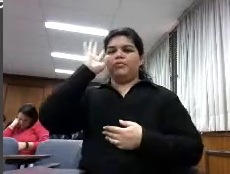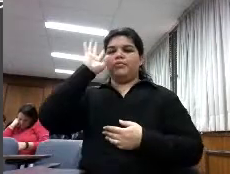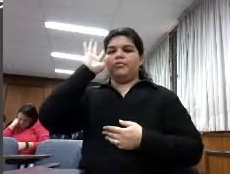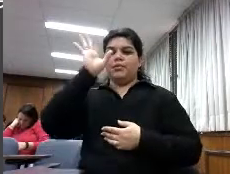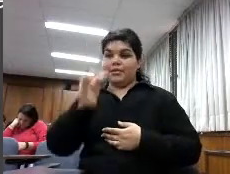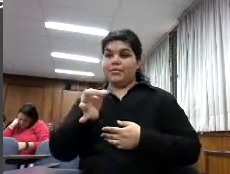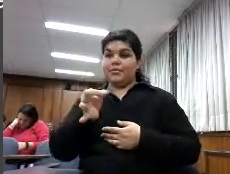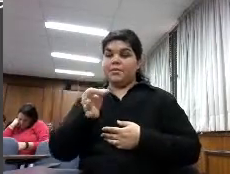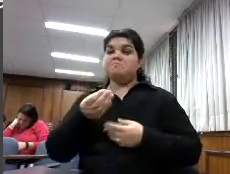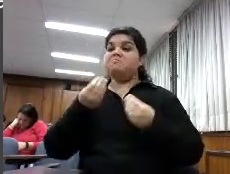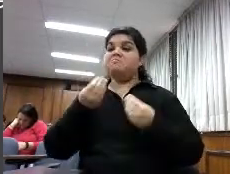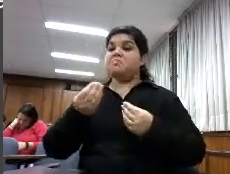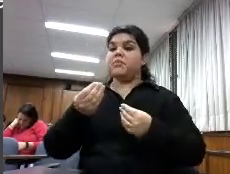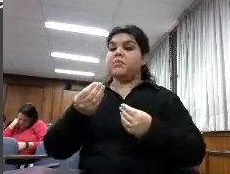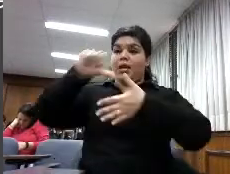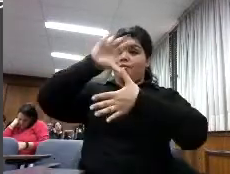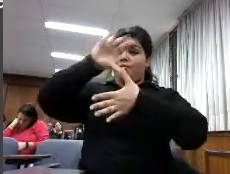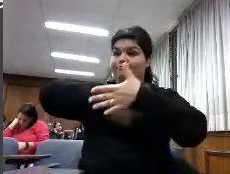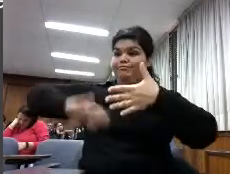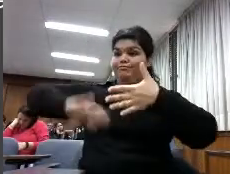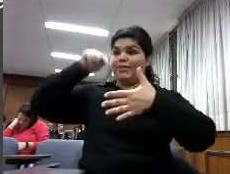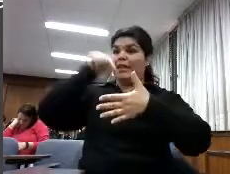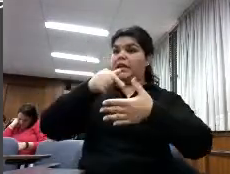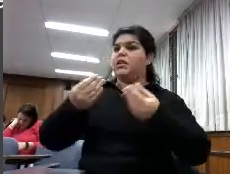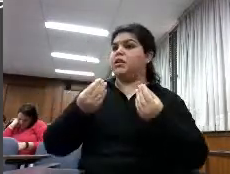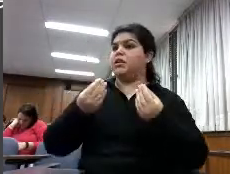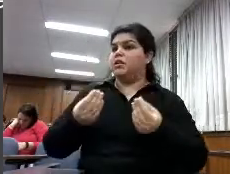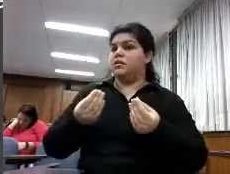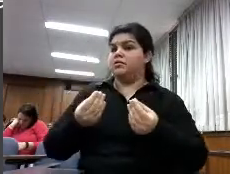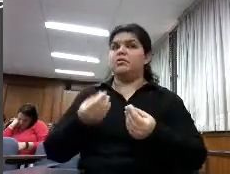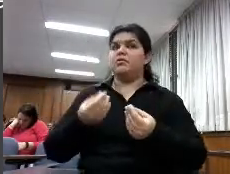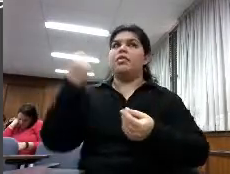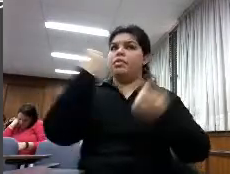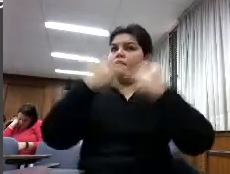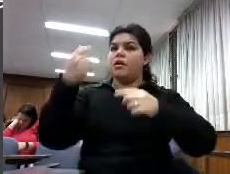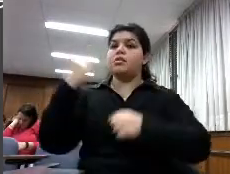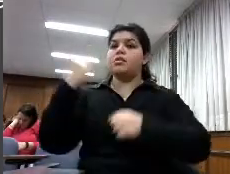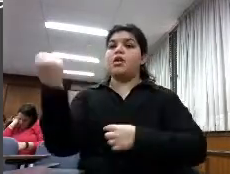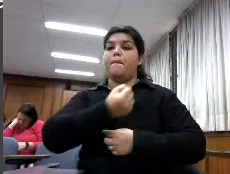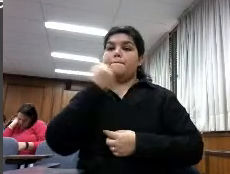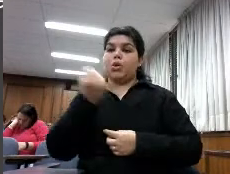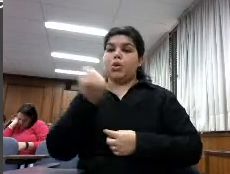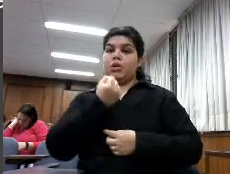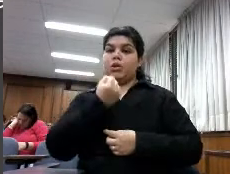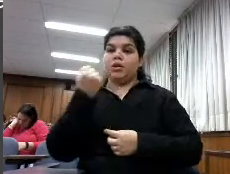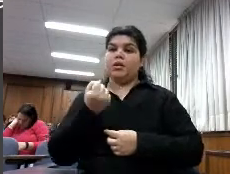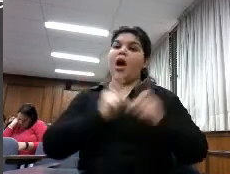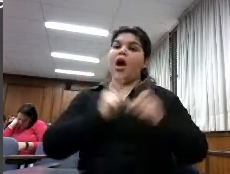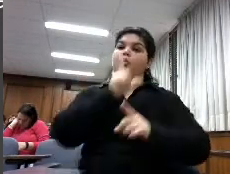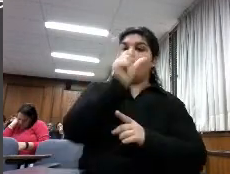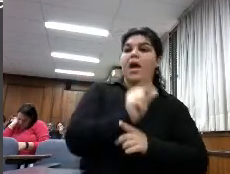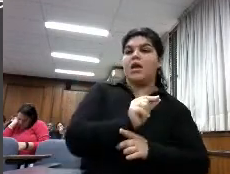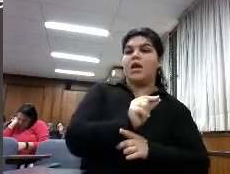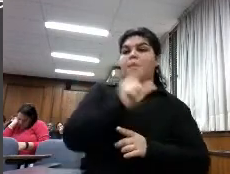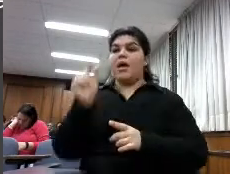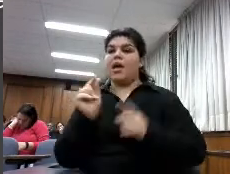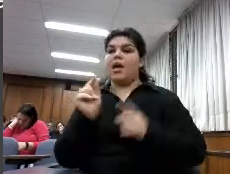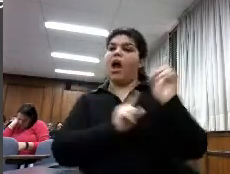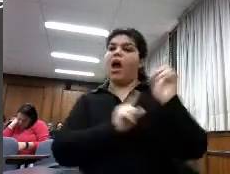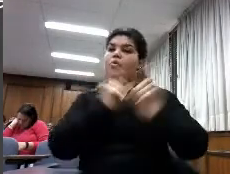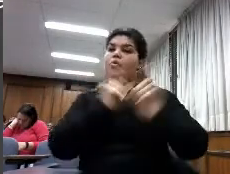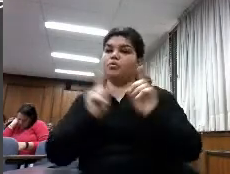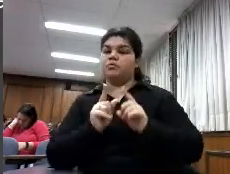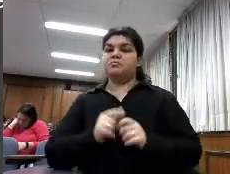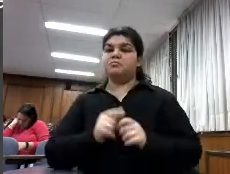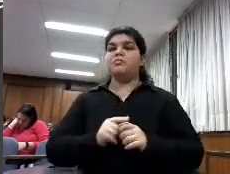que en la región hay unas diferencias muy importantes muy sustanciales entre unos países y otros había países que ya tenían